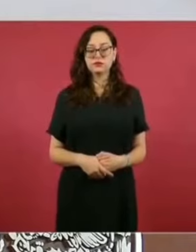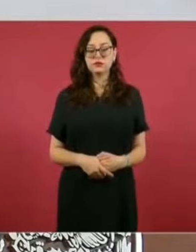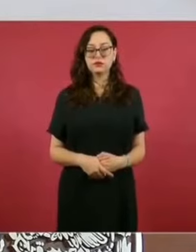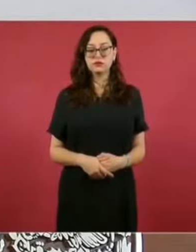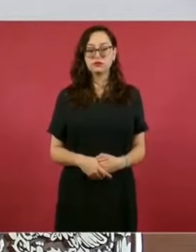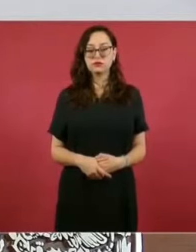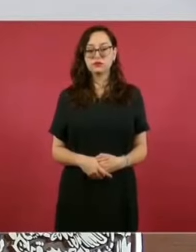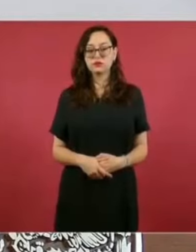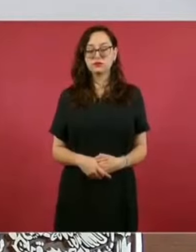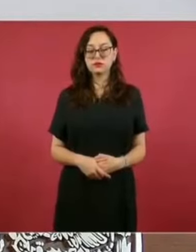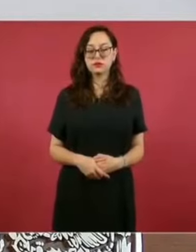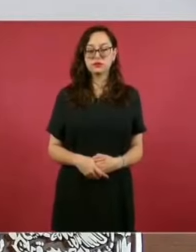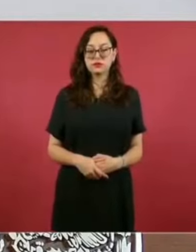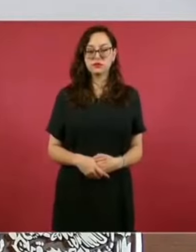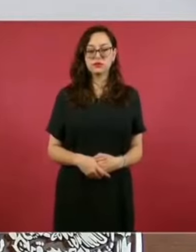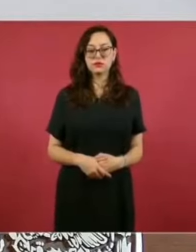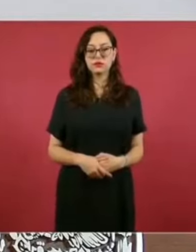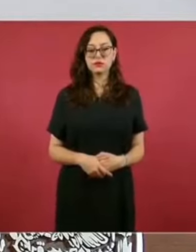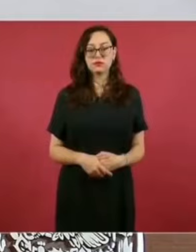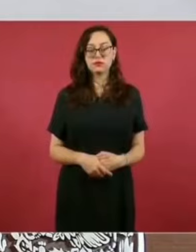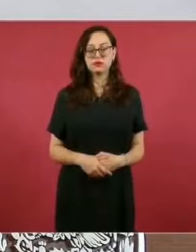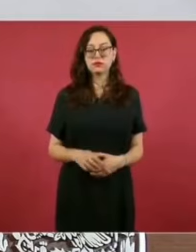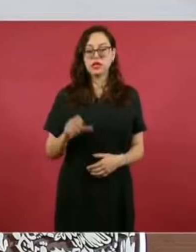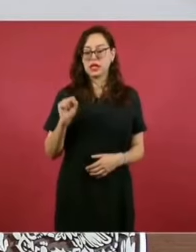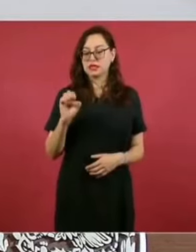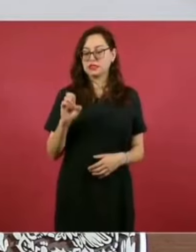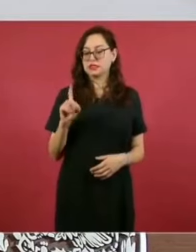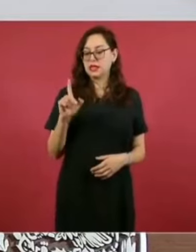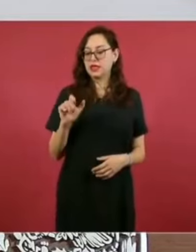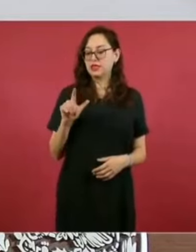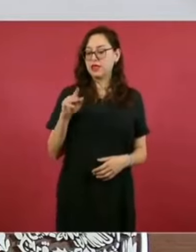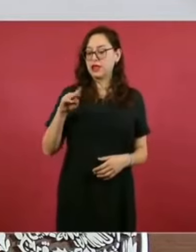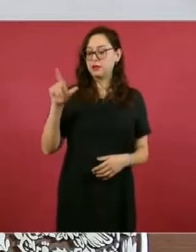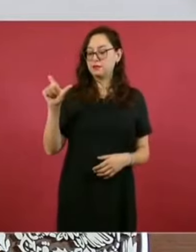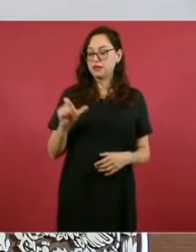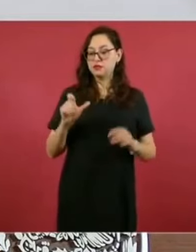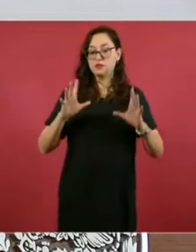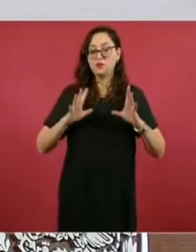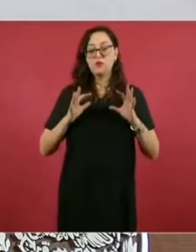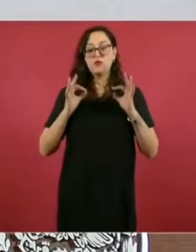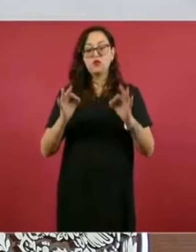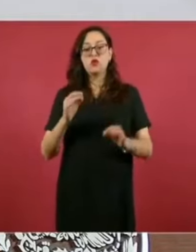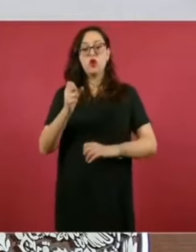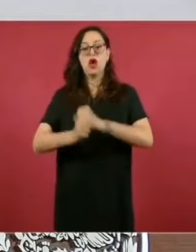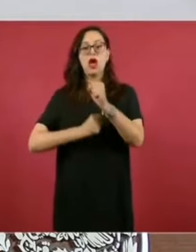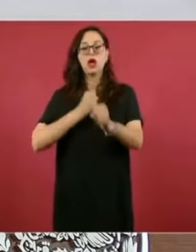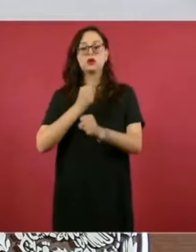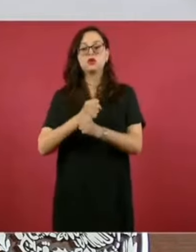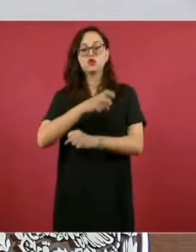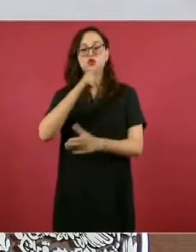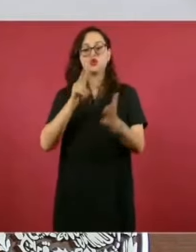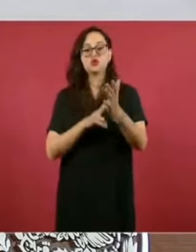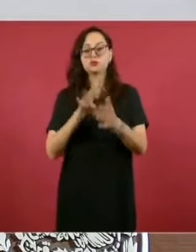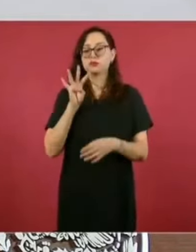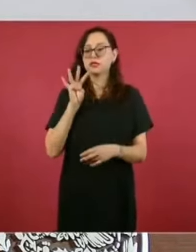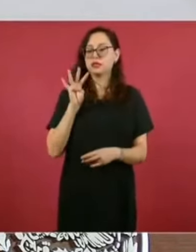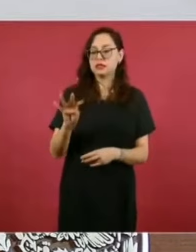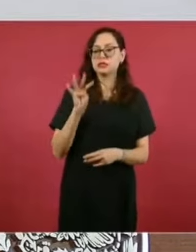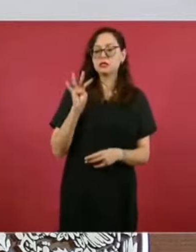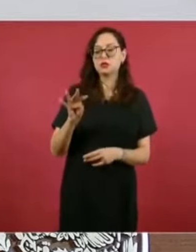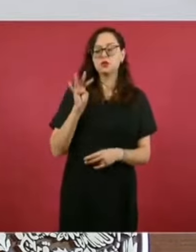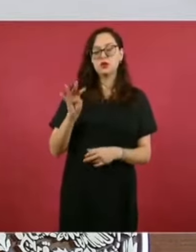Segalmex se creó en 2019 como un organismo con visión social